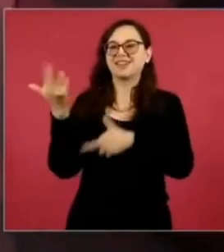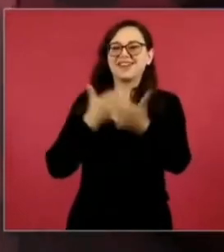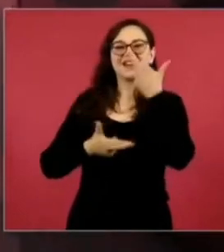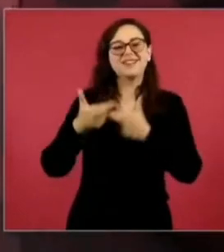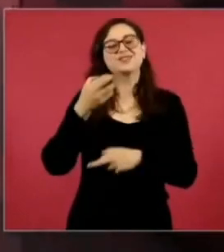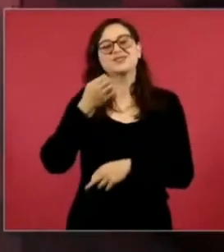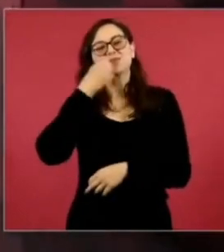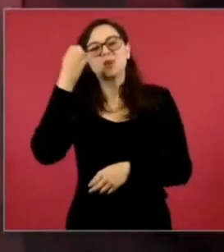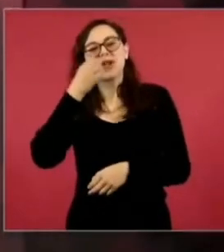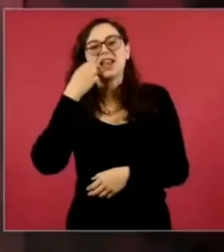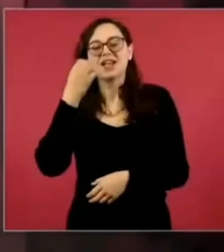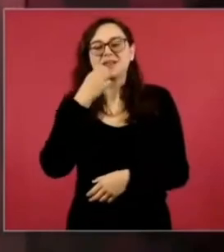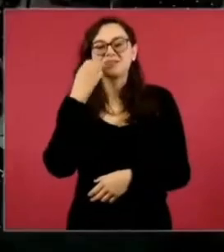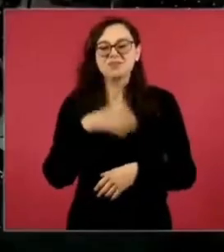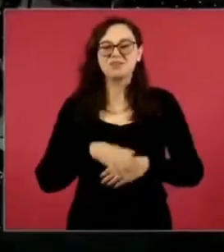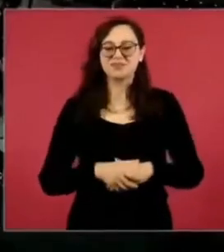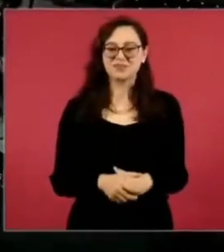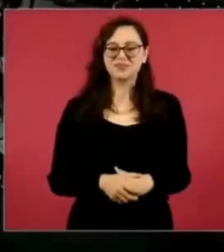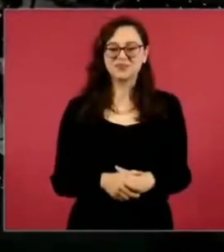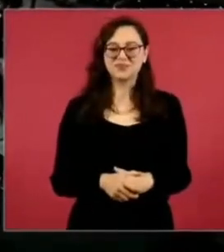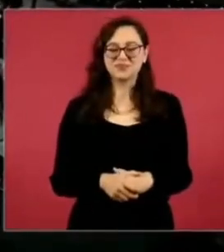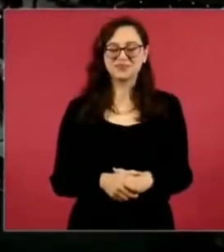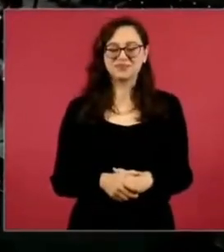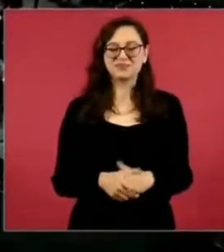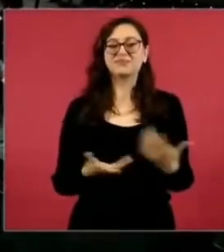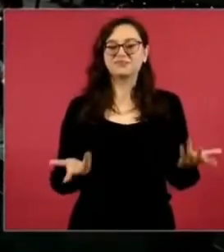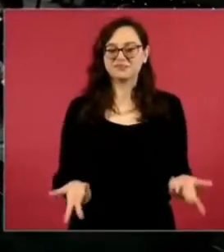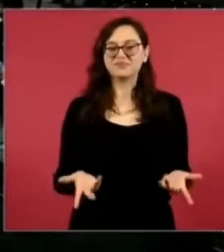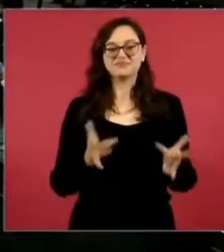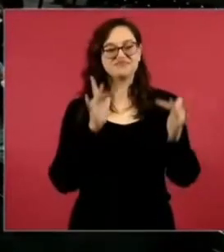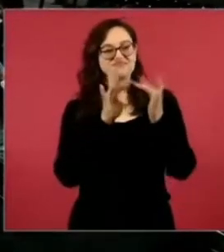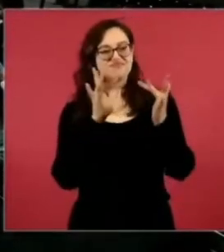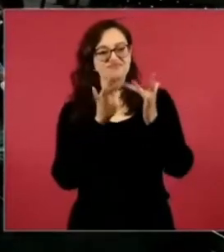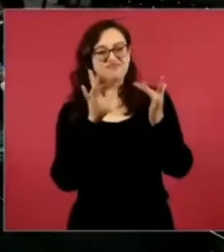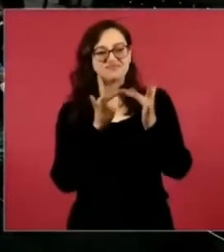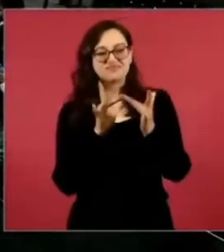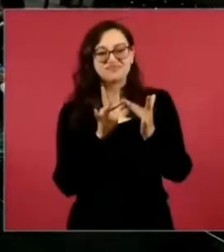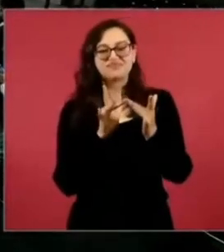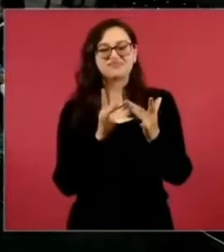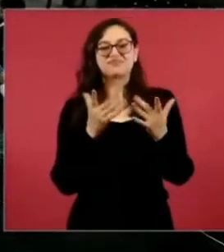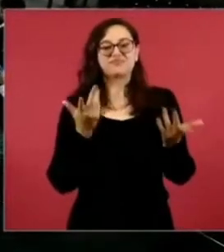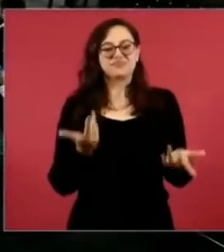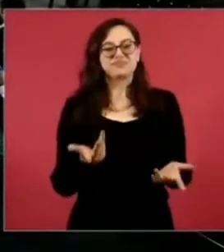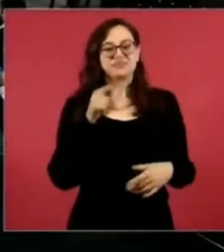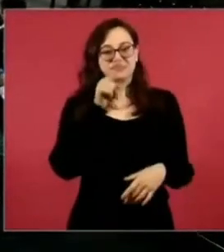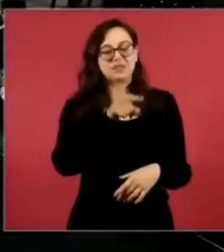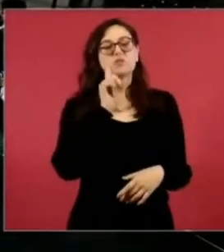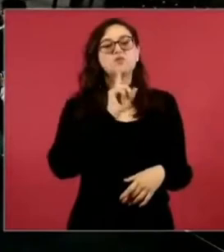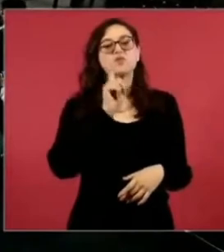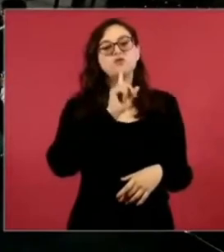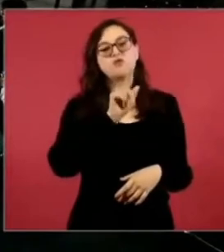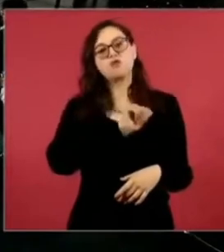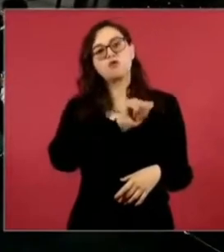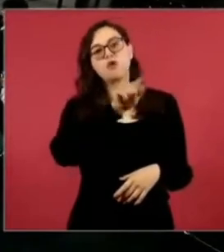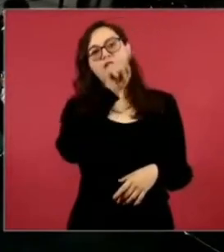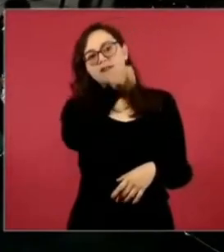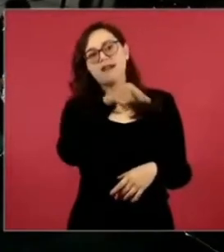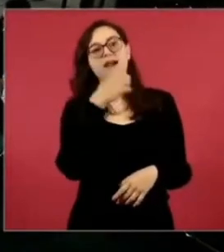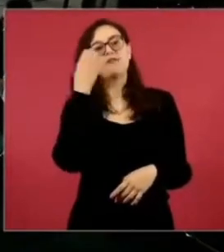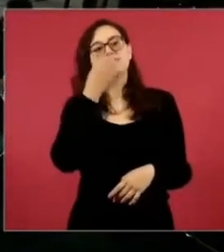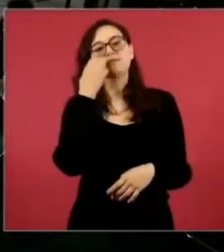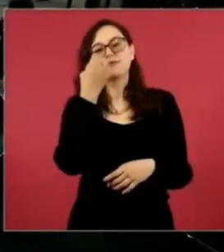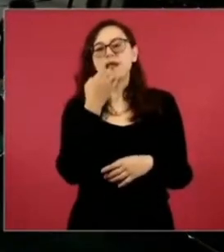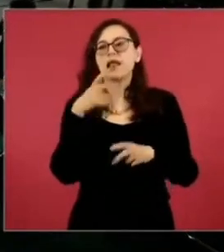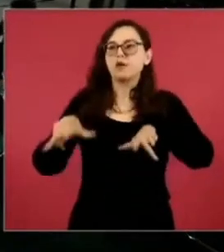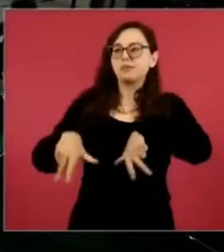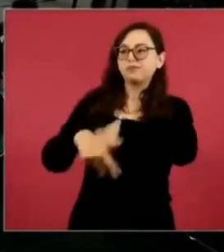vamos a tener comunicación desde una escuela. También va